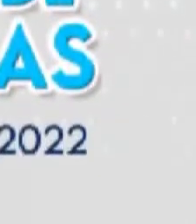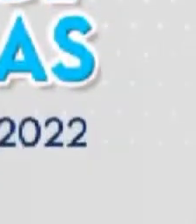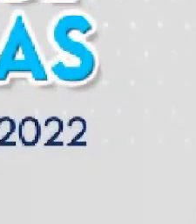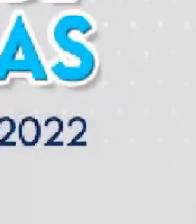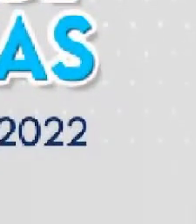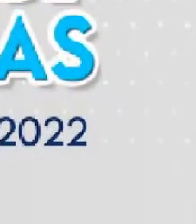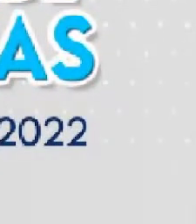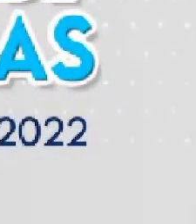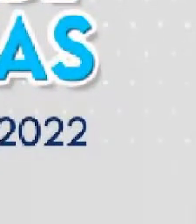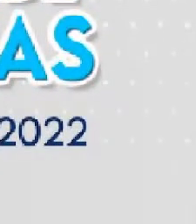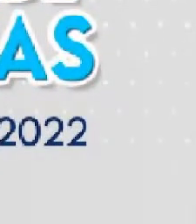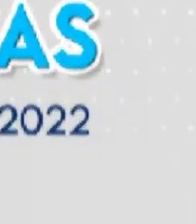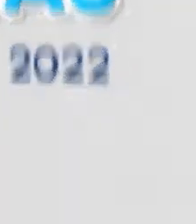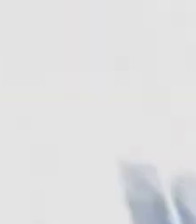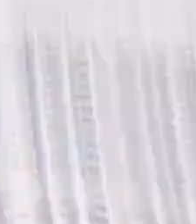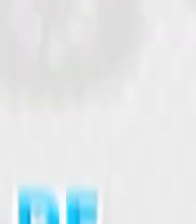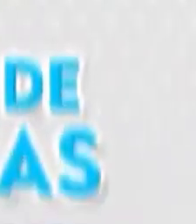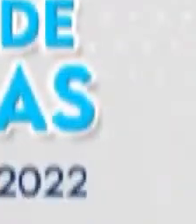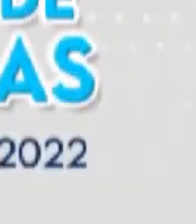We'll be right back.